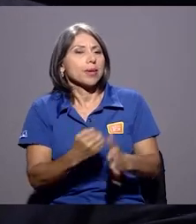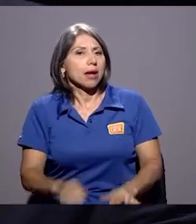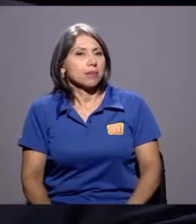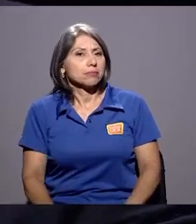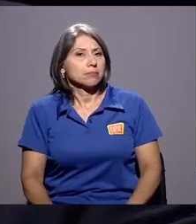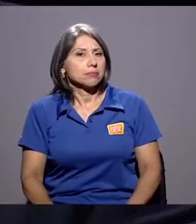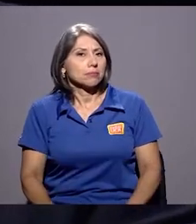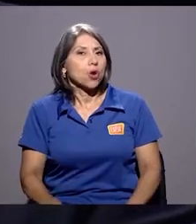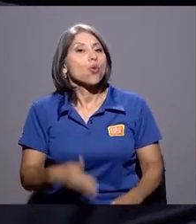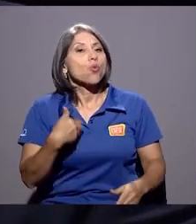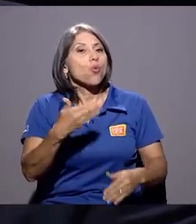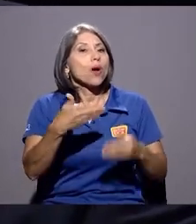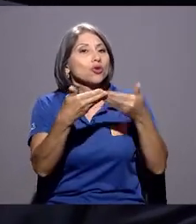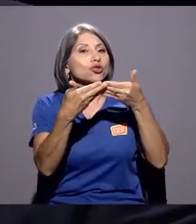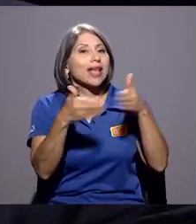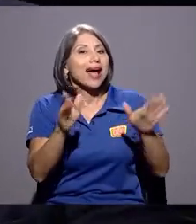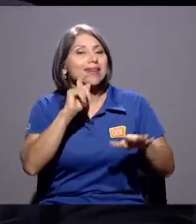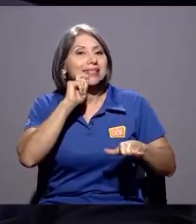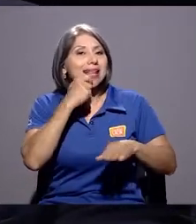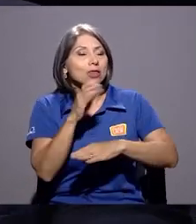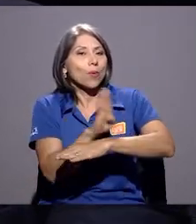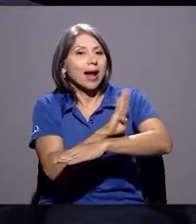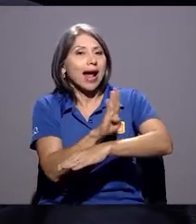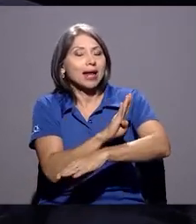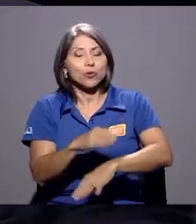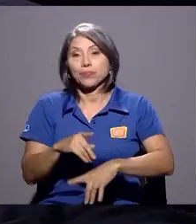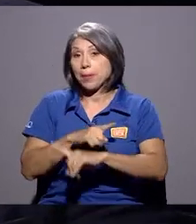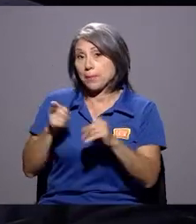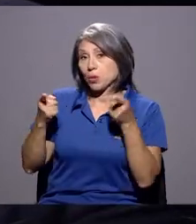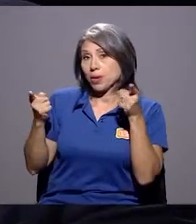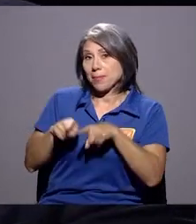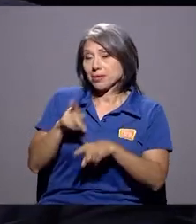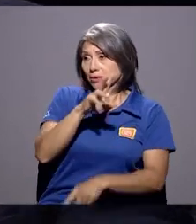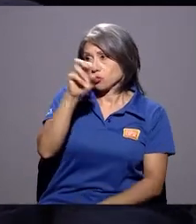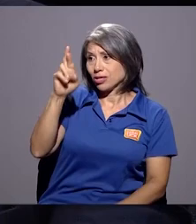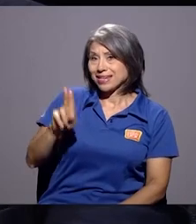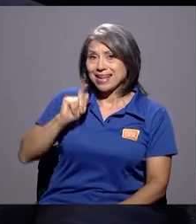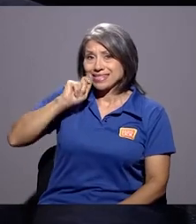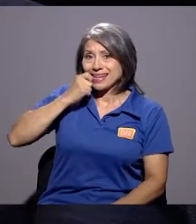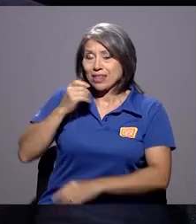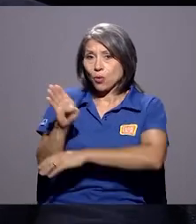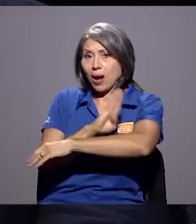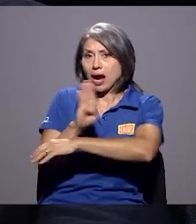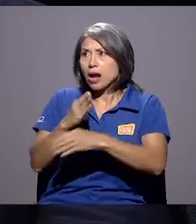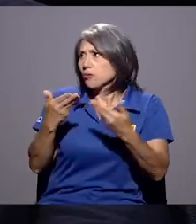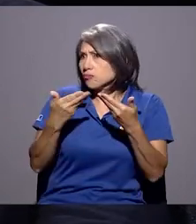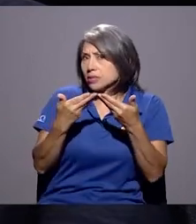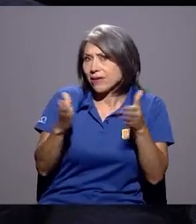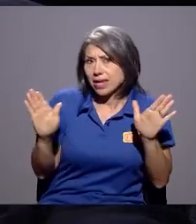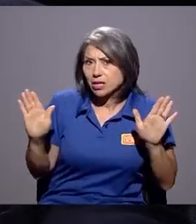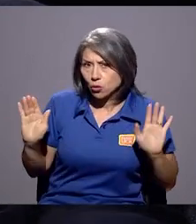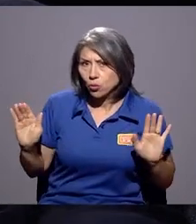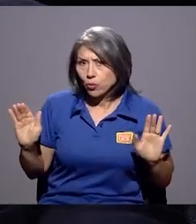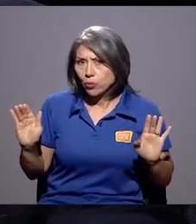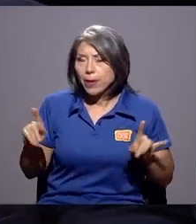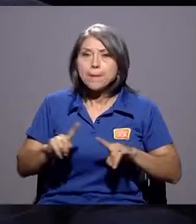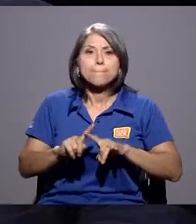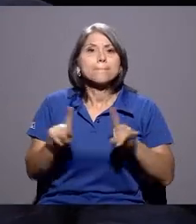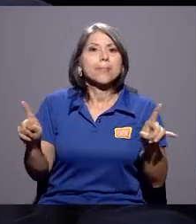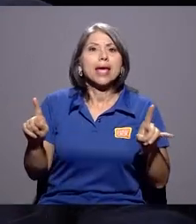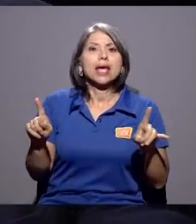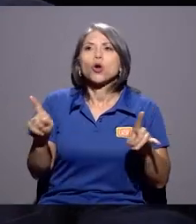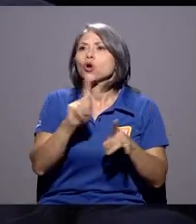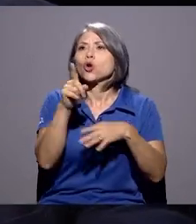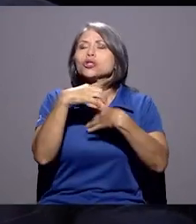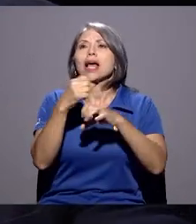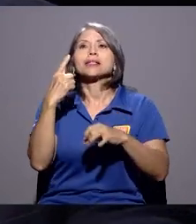Cuando se abre el secreto bancario. Lo que pasa es que en realidad en Costa Rica el secreto bancario está abierto, pero no es a